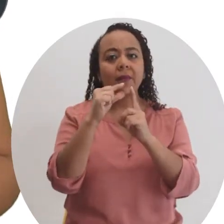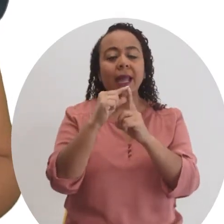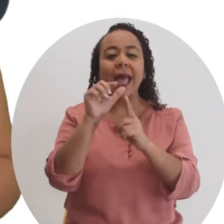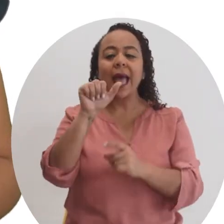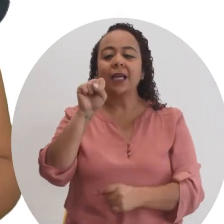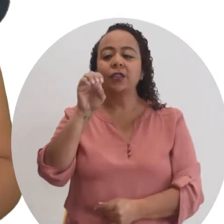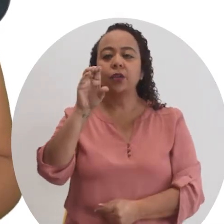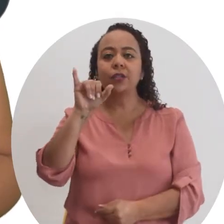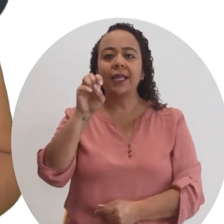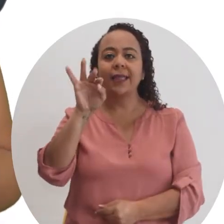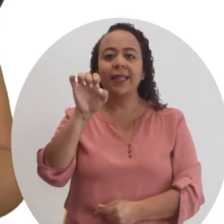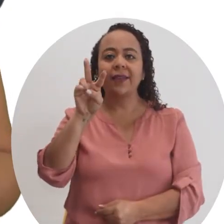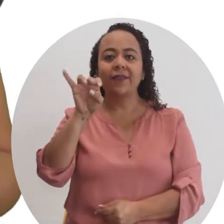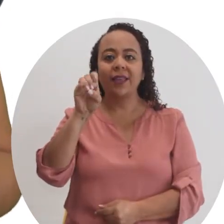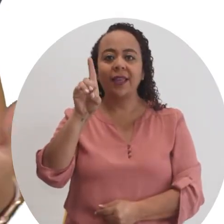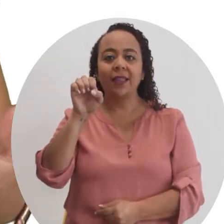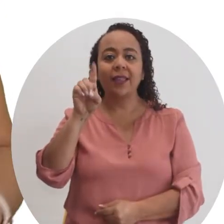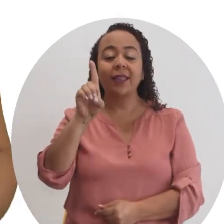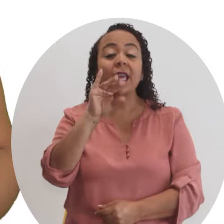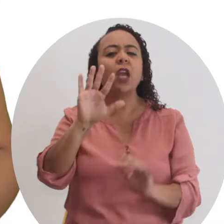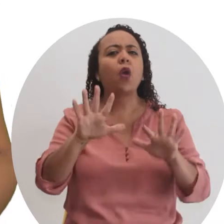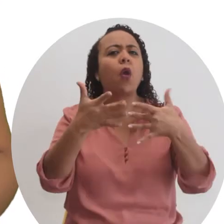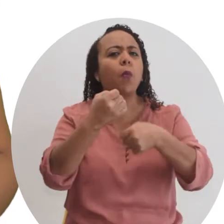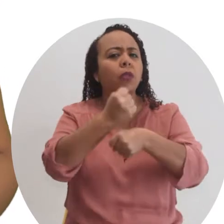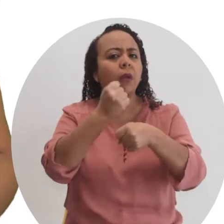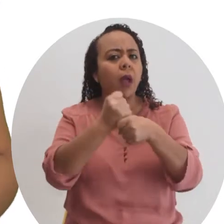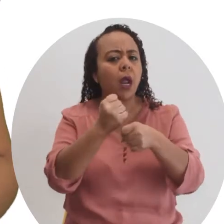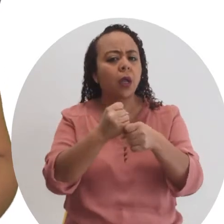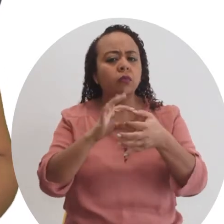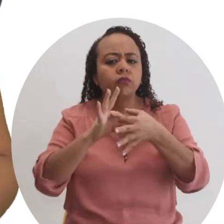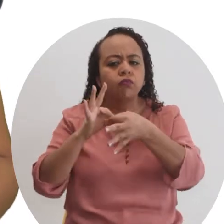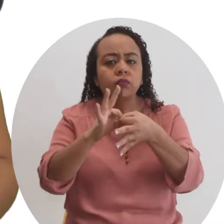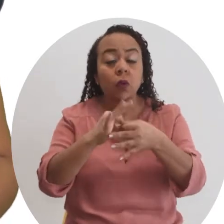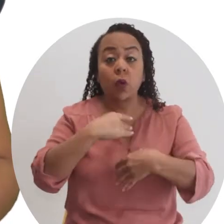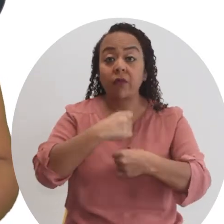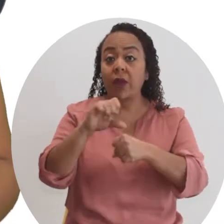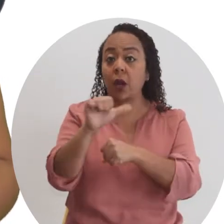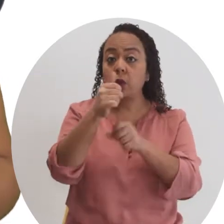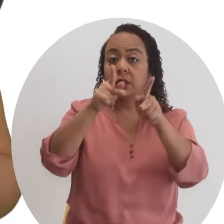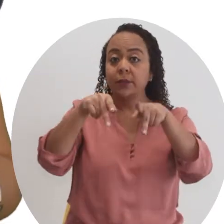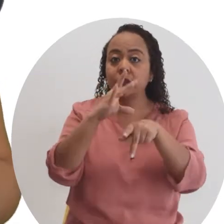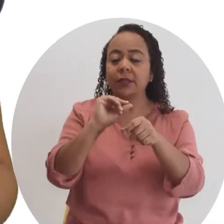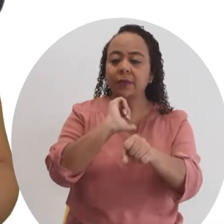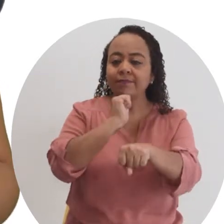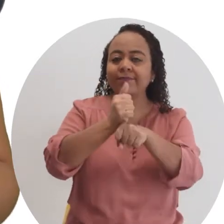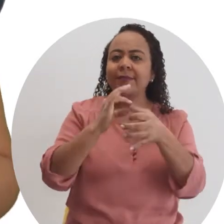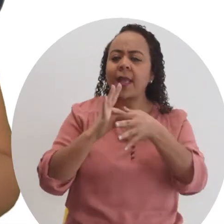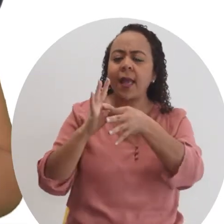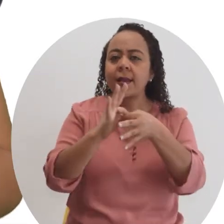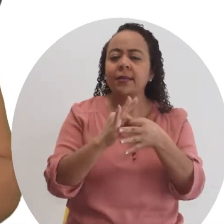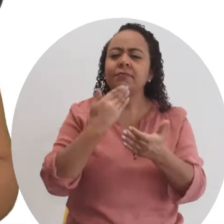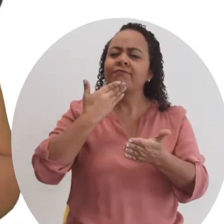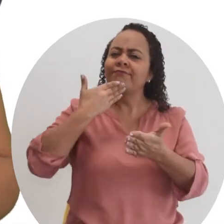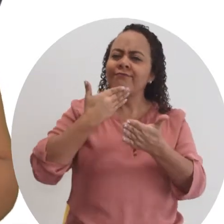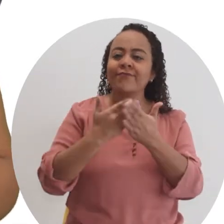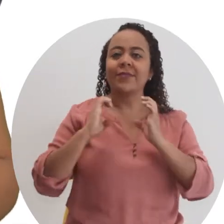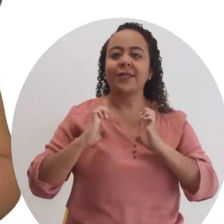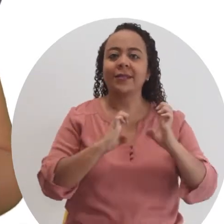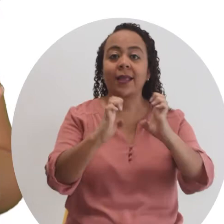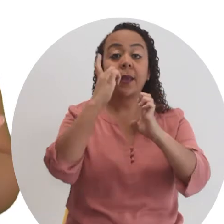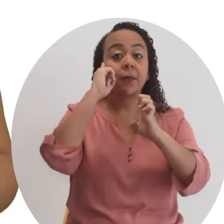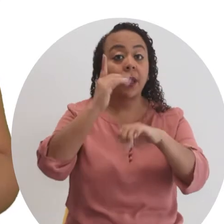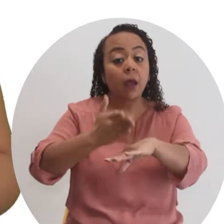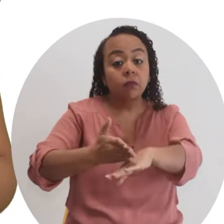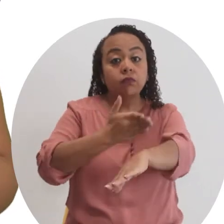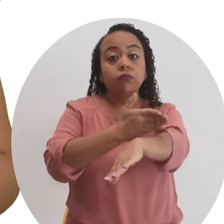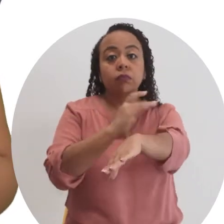asociatividad y cómo trabajar en conjunto, confiar en otras personas y crear alianzas es una gran estrategia